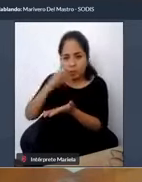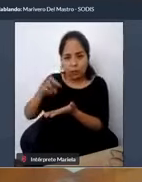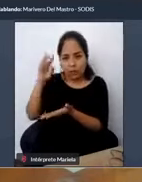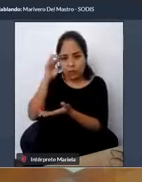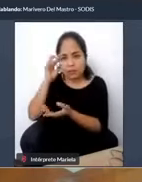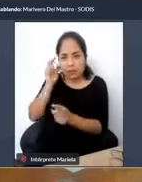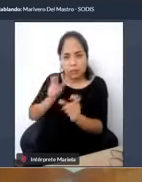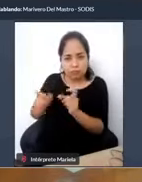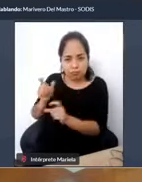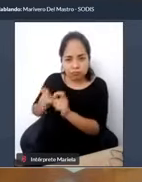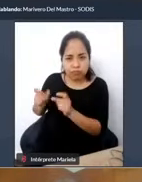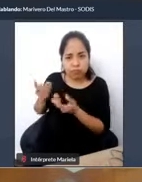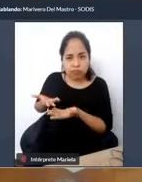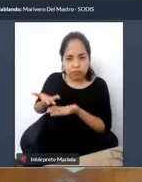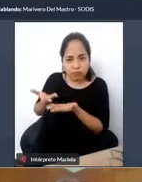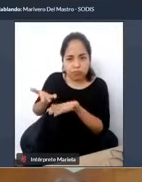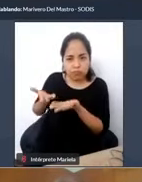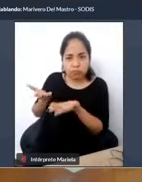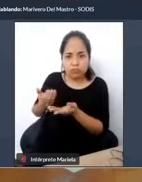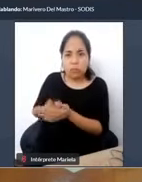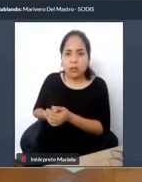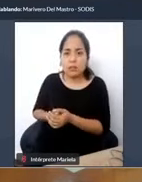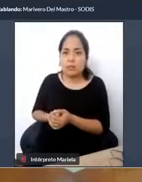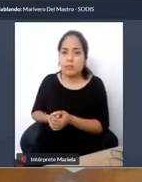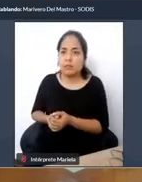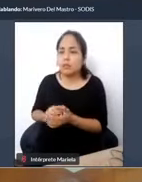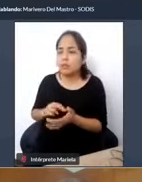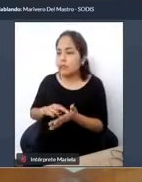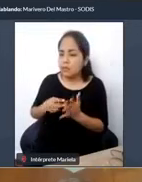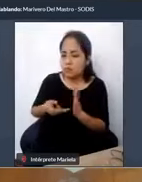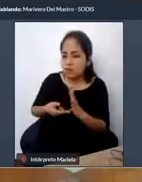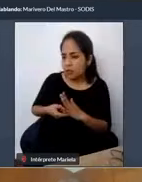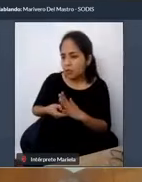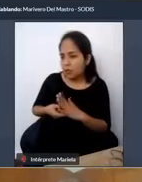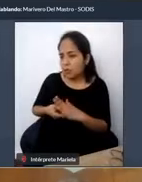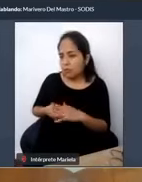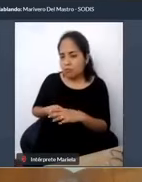una búsqueda del acceso a derechos